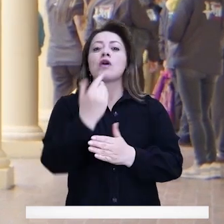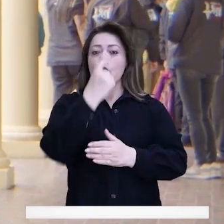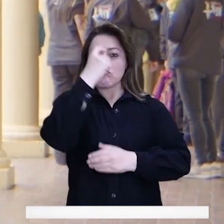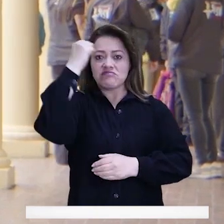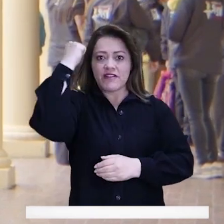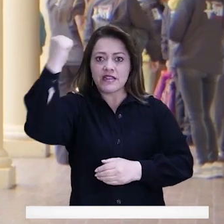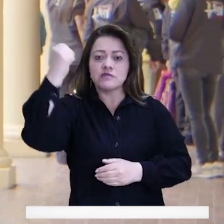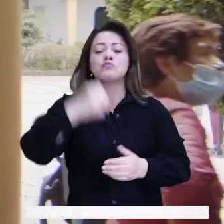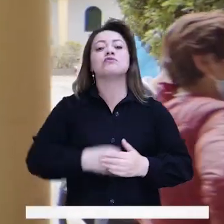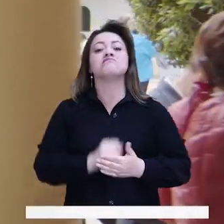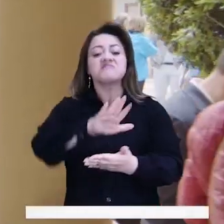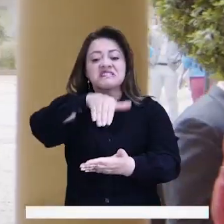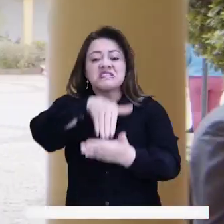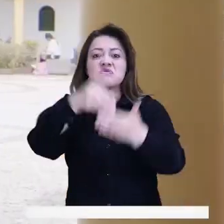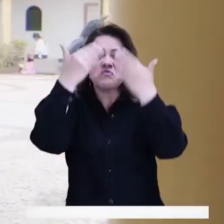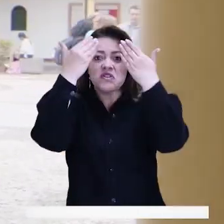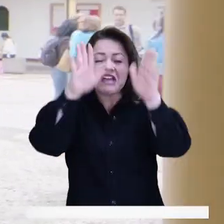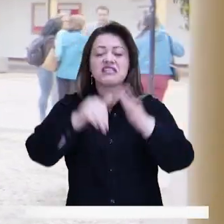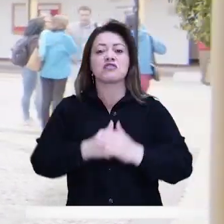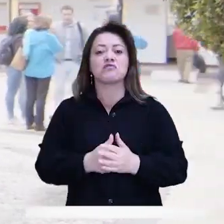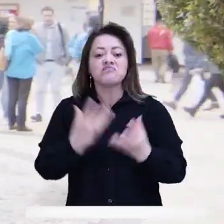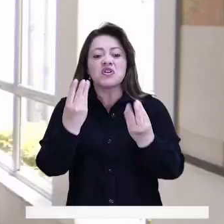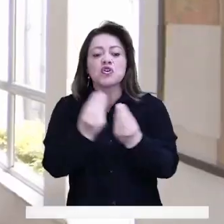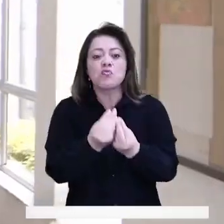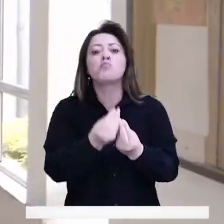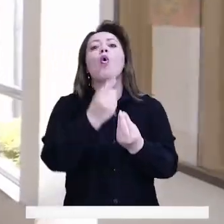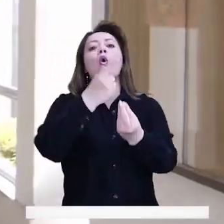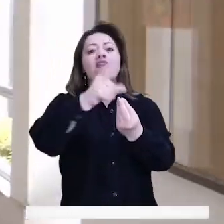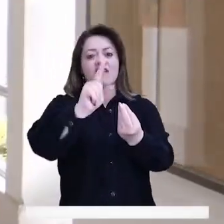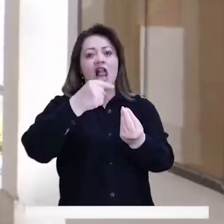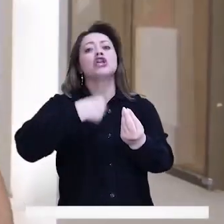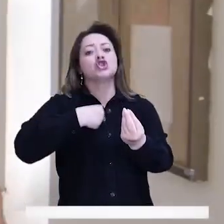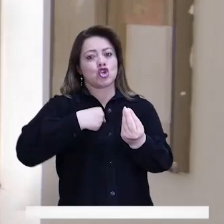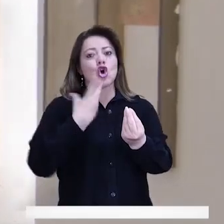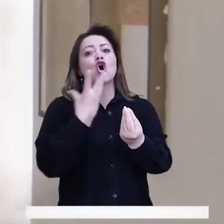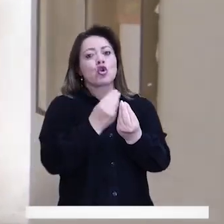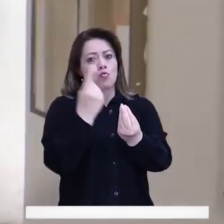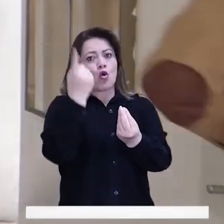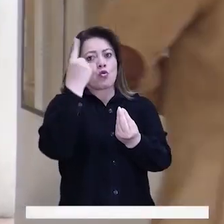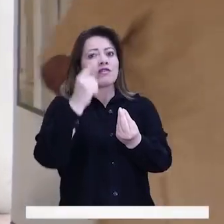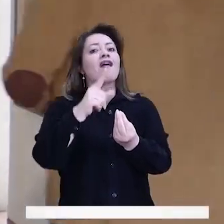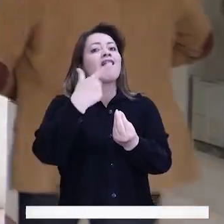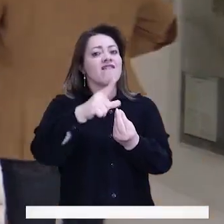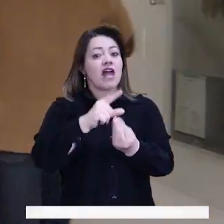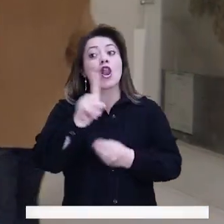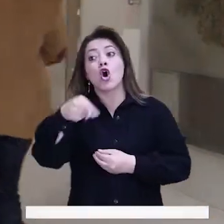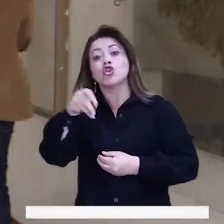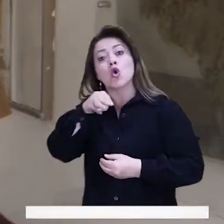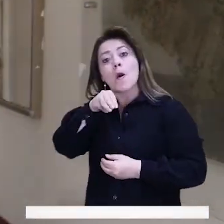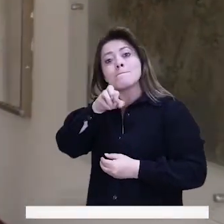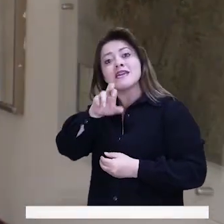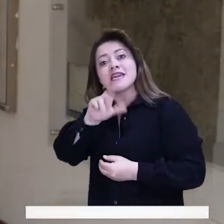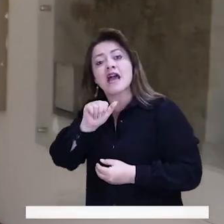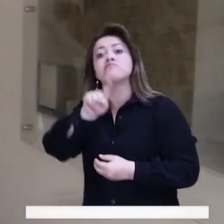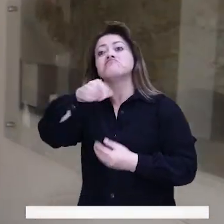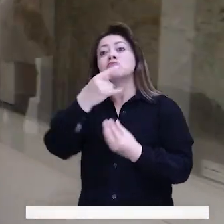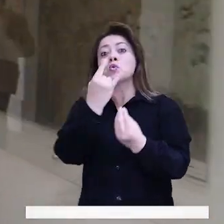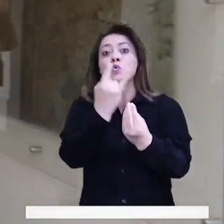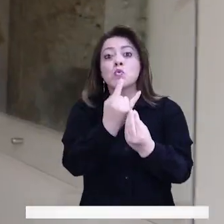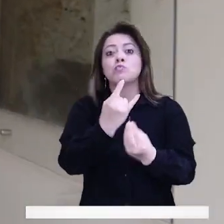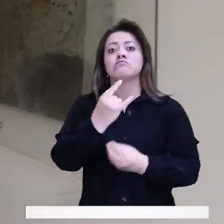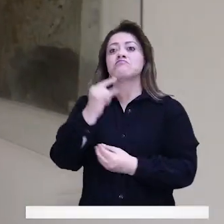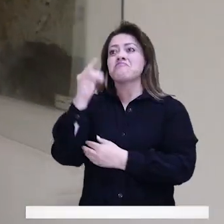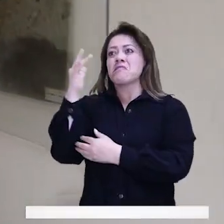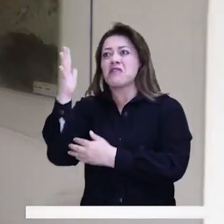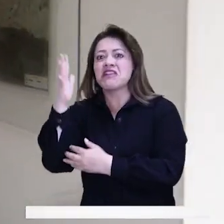está Nuevo Liberalismo, está el Centro Democrático, está el Partido Liberal, que es el partido al que yo pertenezco, está Mira, está la